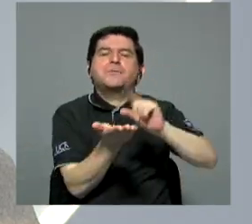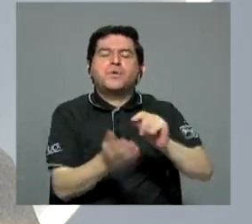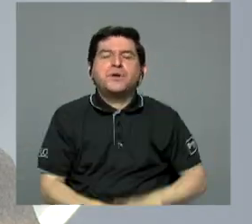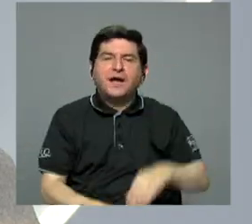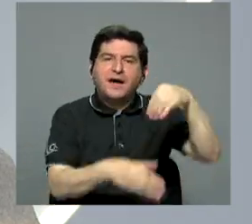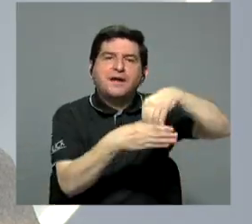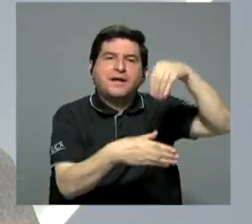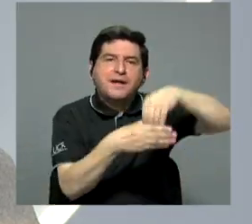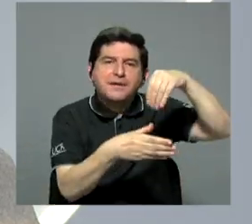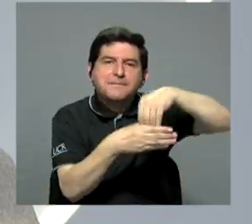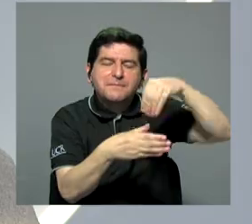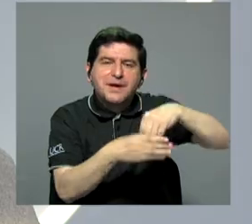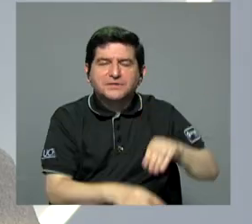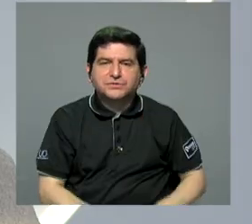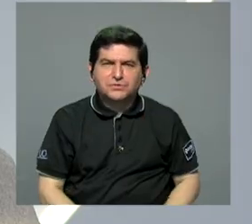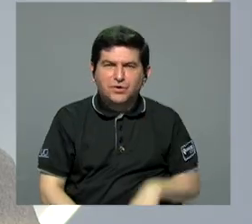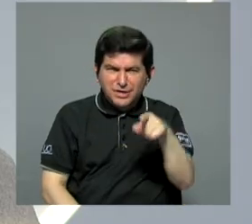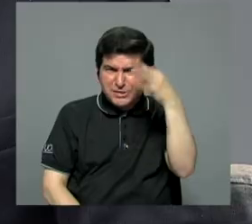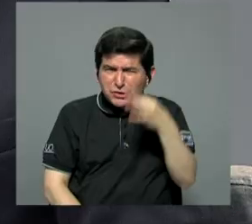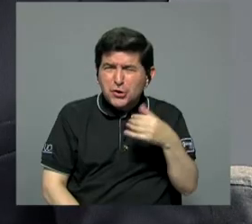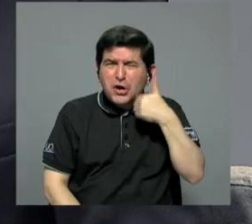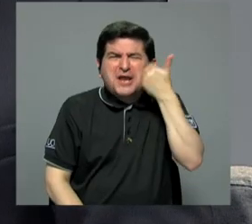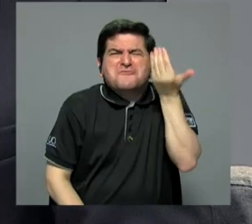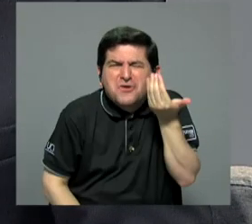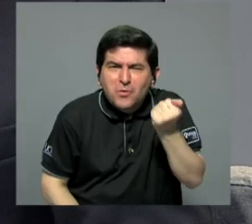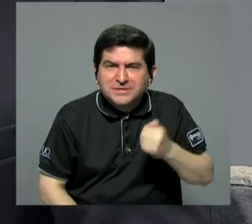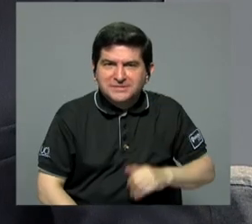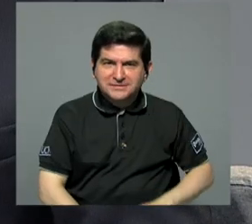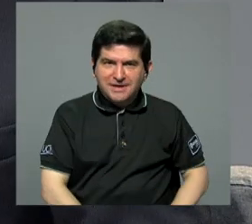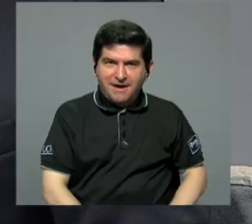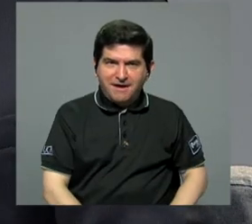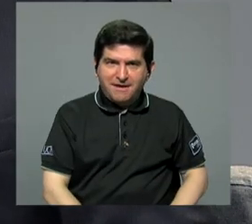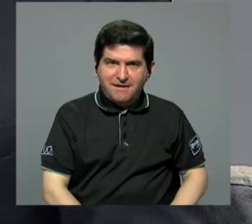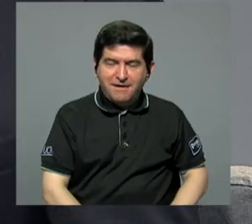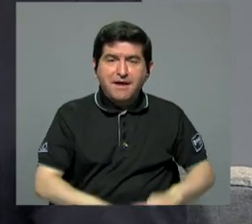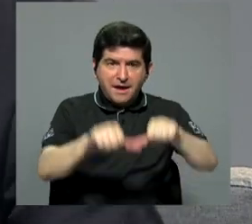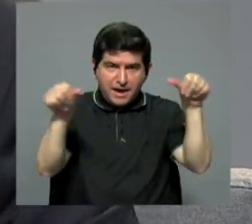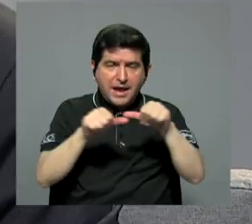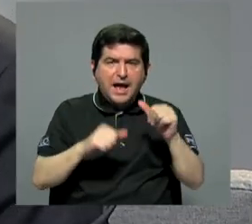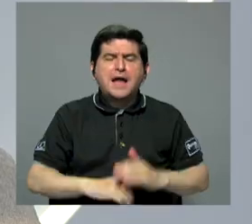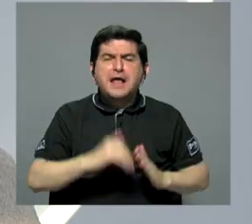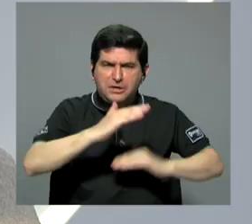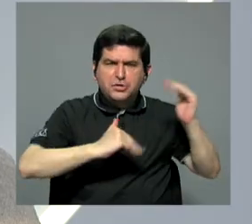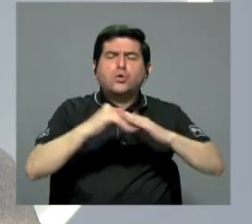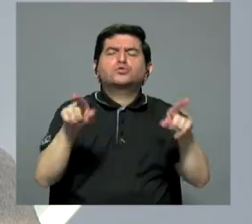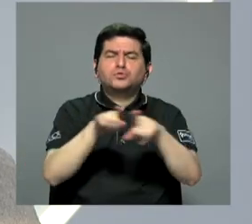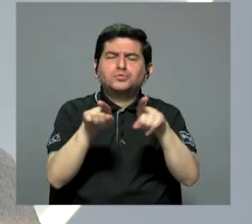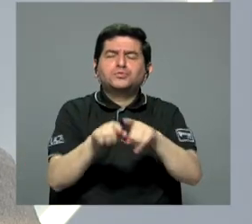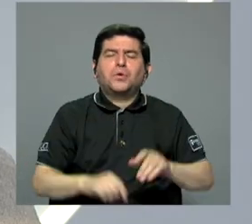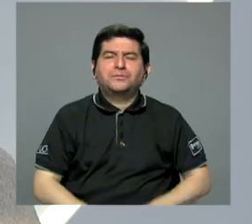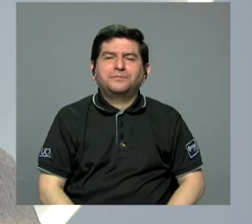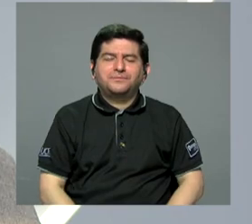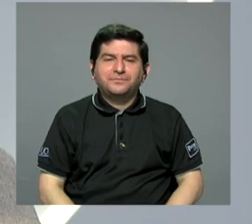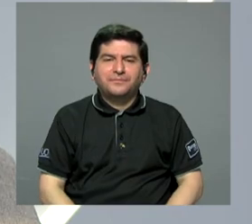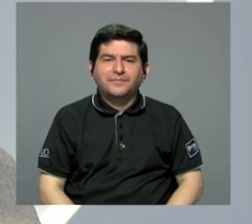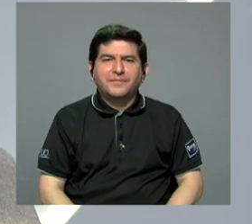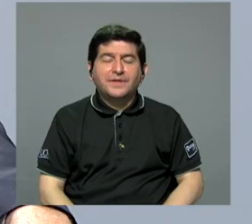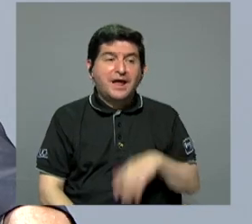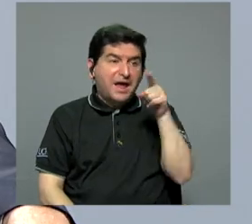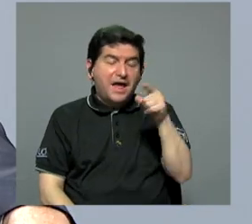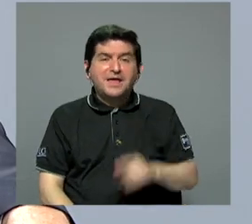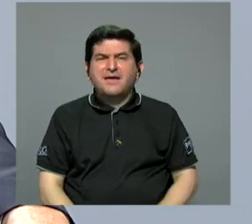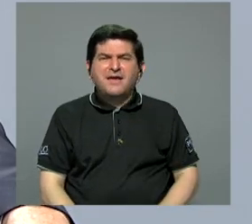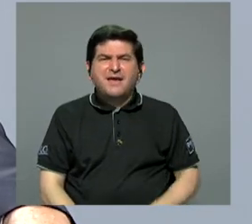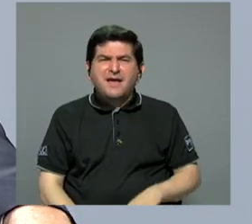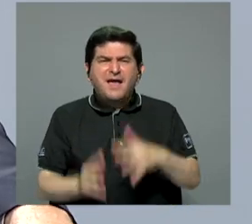invierten en... Y no te parece una vergüenza. En el sector inmobiliario. Pero bueno... El Tesoro vaga muy bajo.